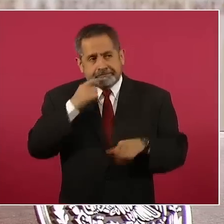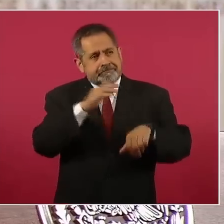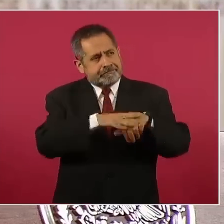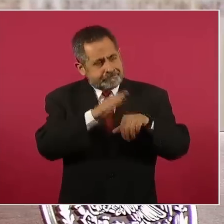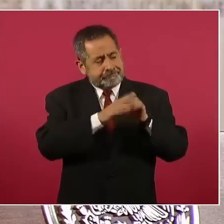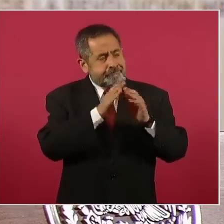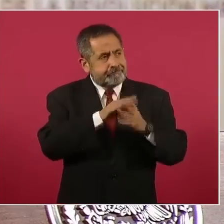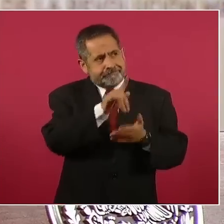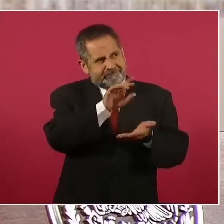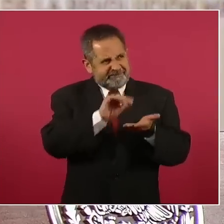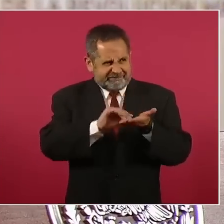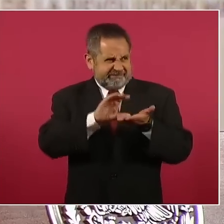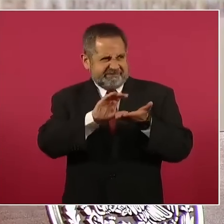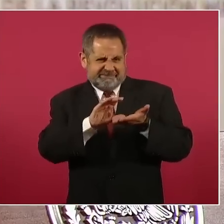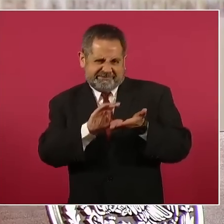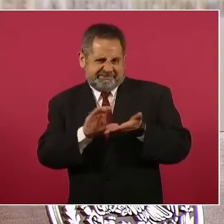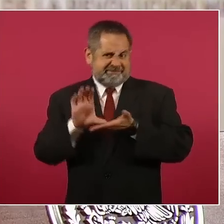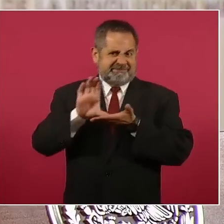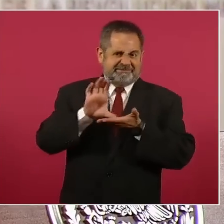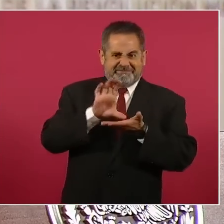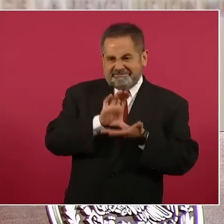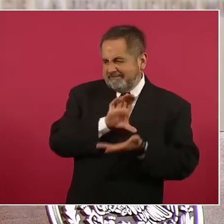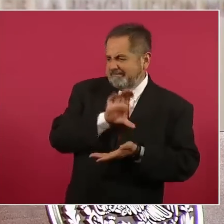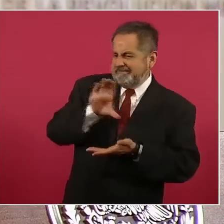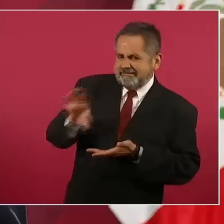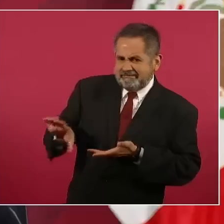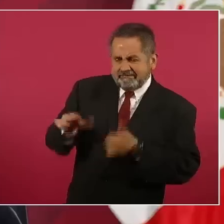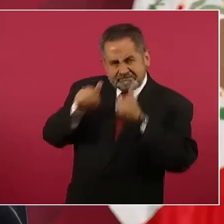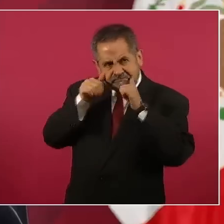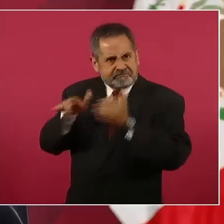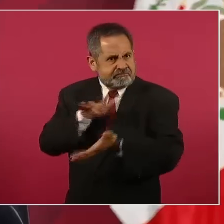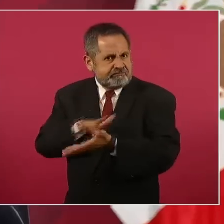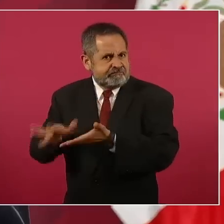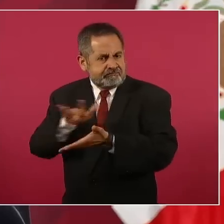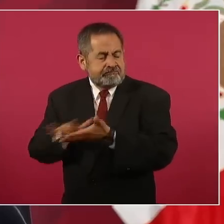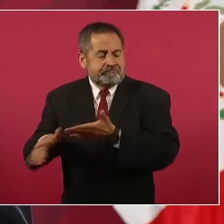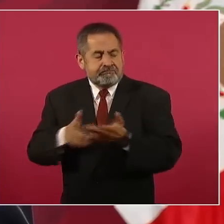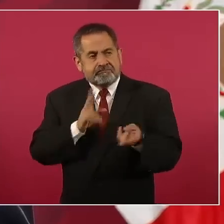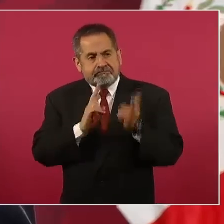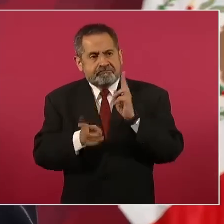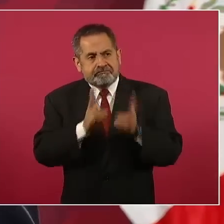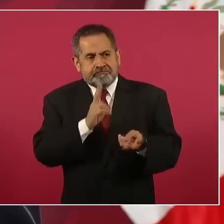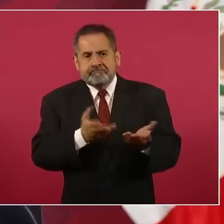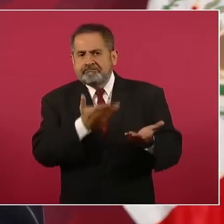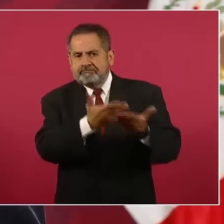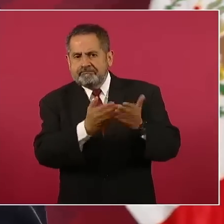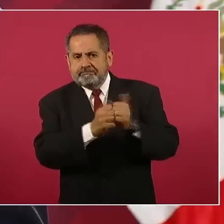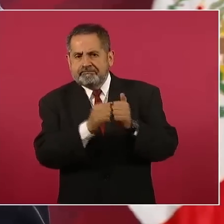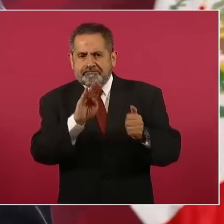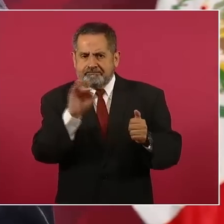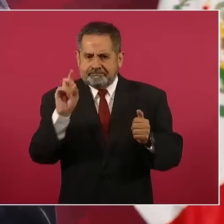más en los dos programas. También